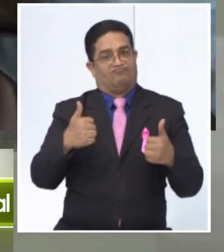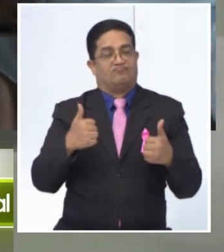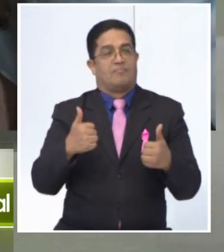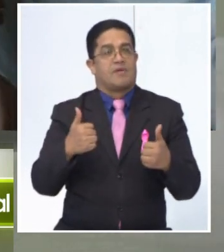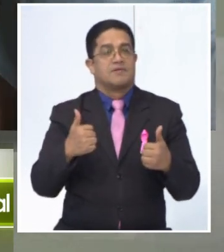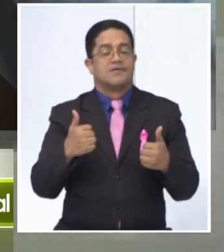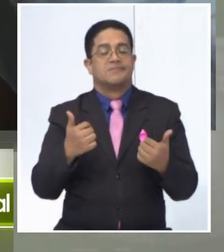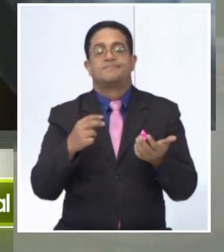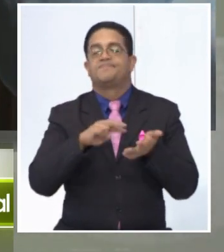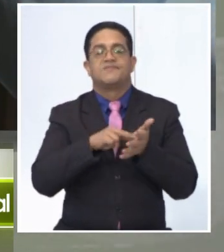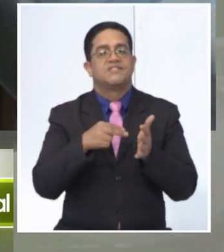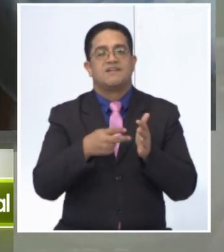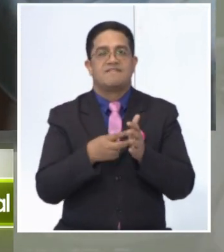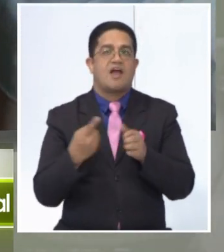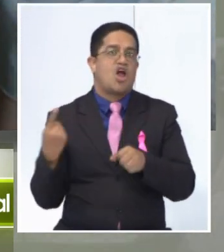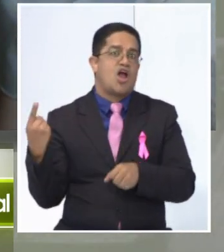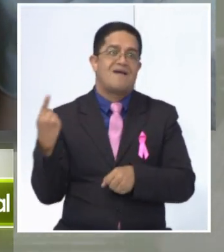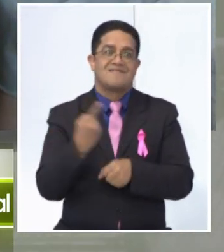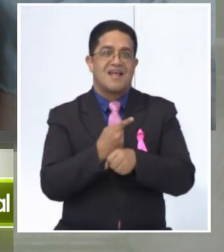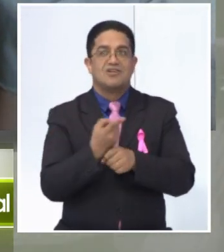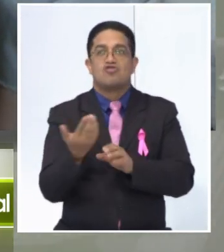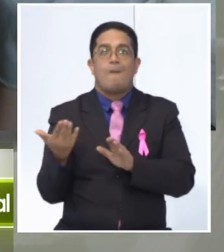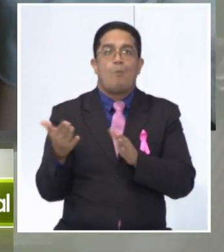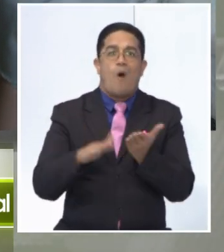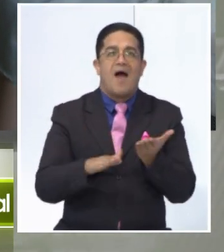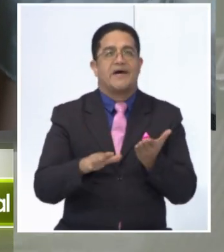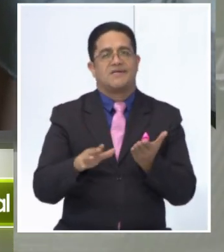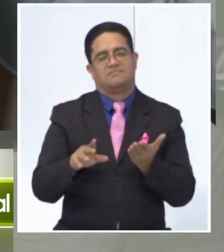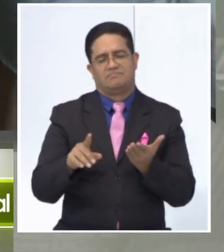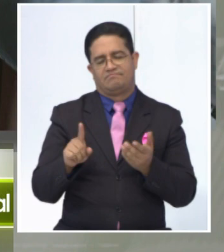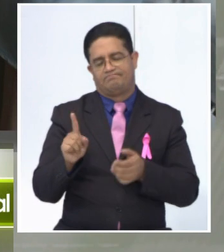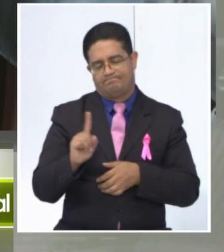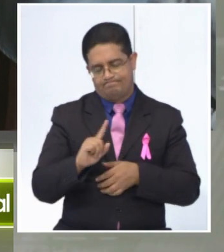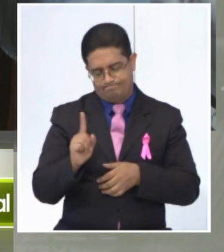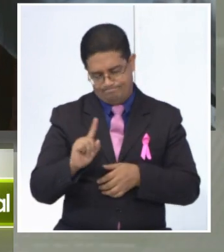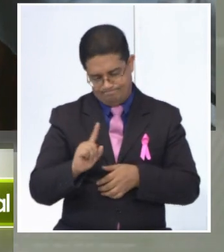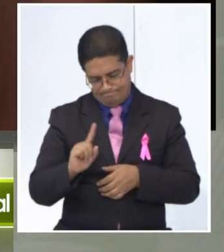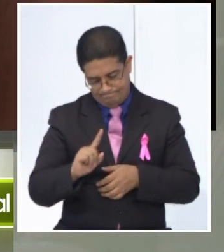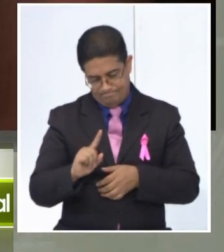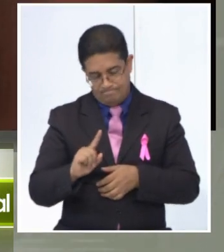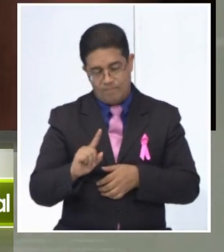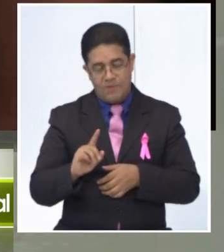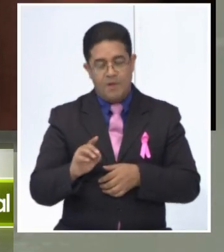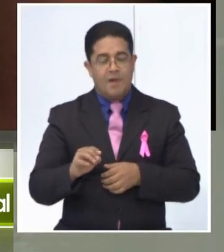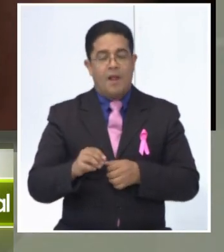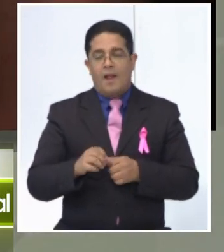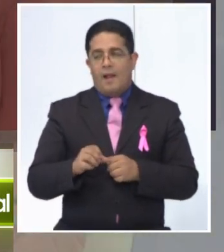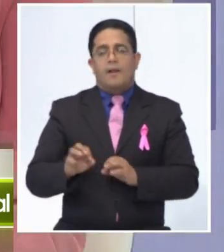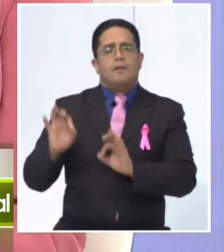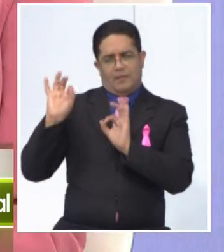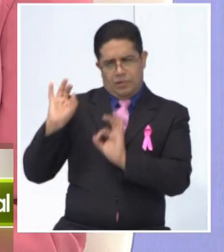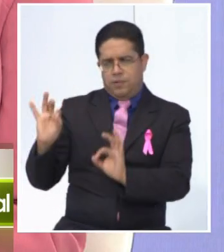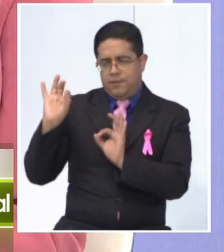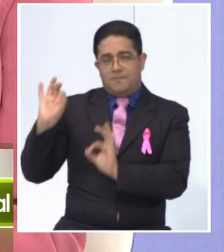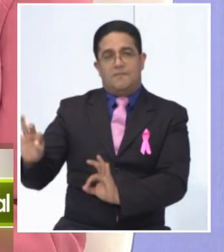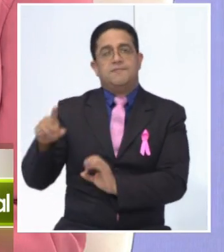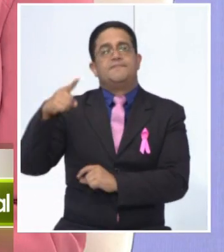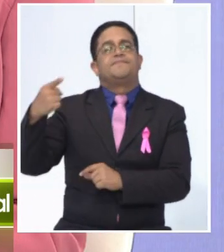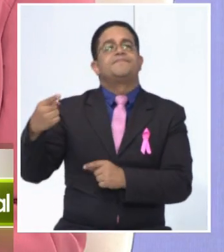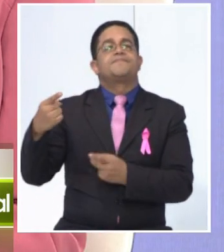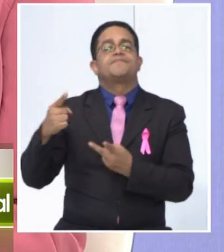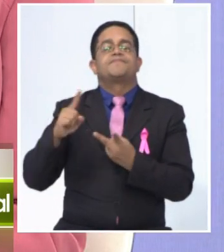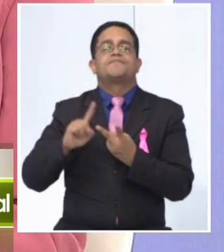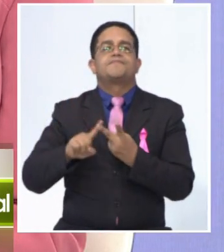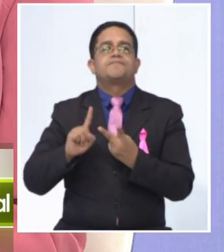sea, que no necesariamente este diagnóstico es una sentencia de muerte o algo así. Por supuesto, irnos a los propositivos y no al